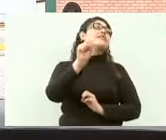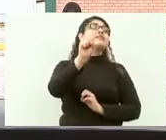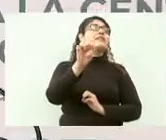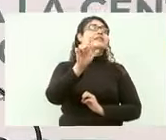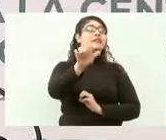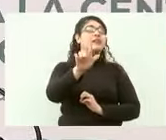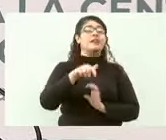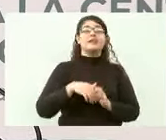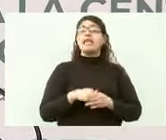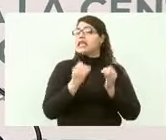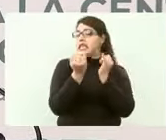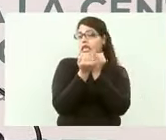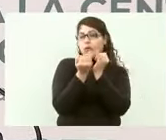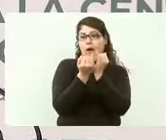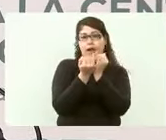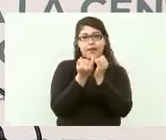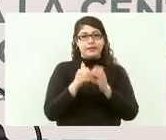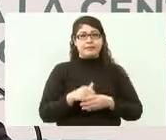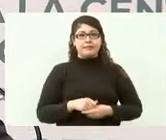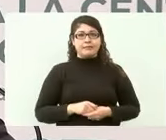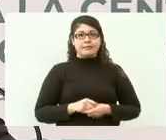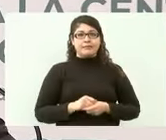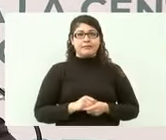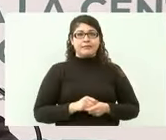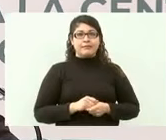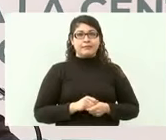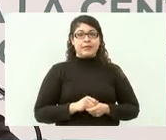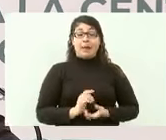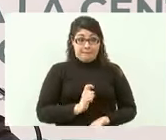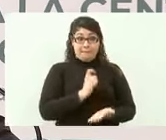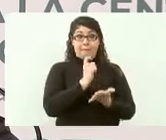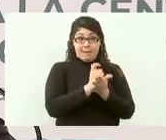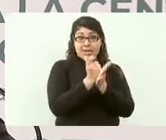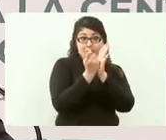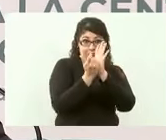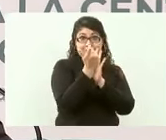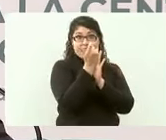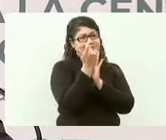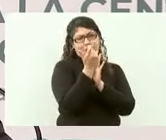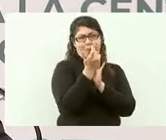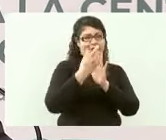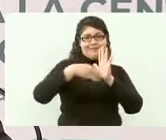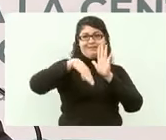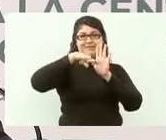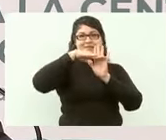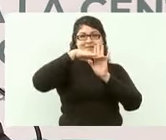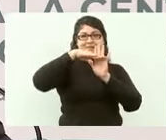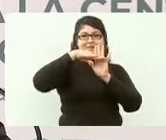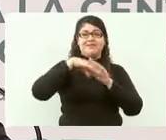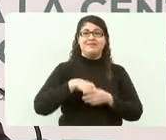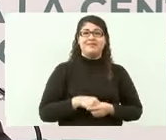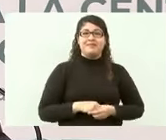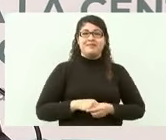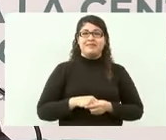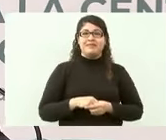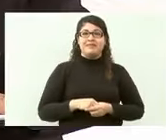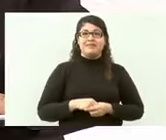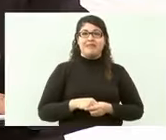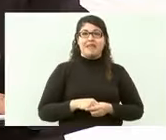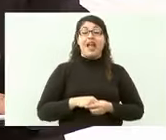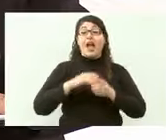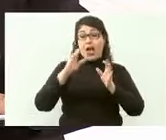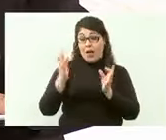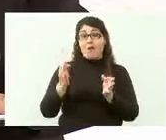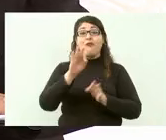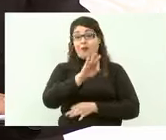fronteriza vale cuatro pesos menos la gasolina que en el resto del país me